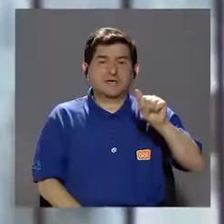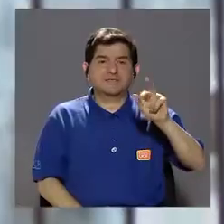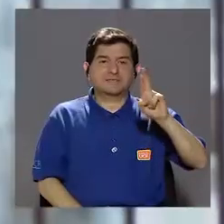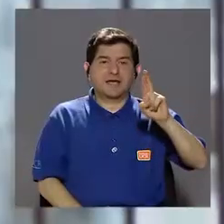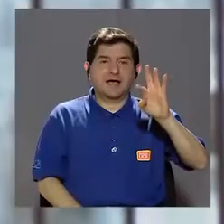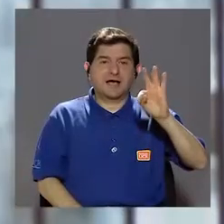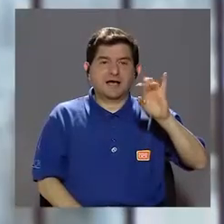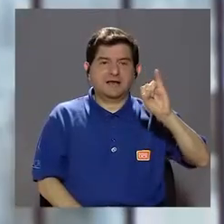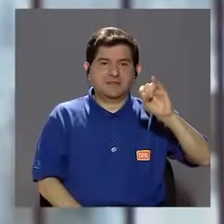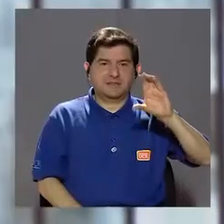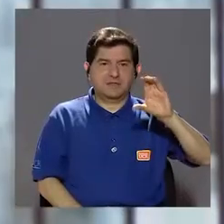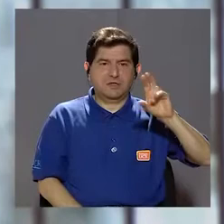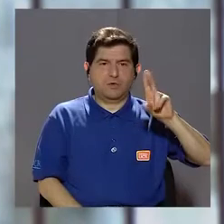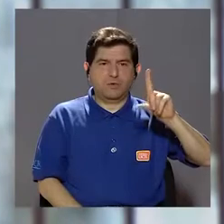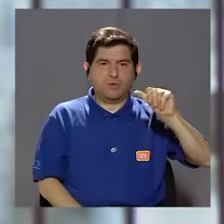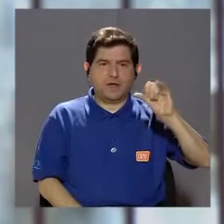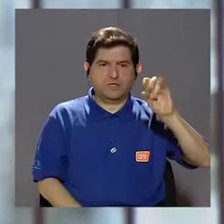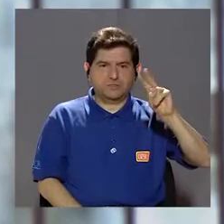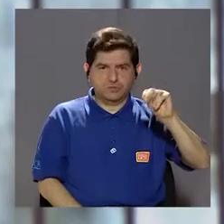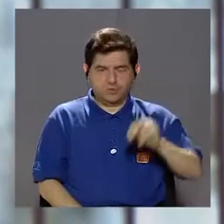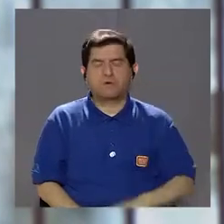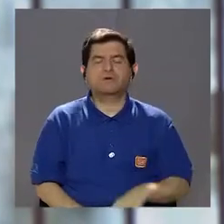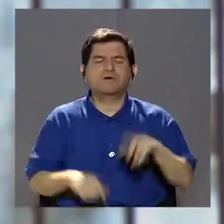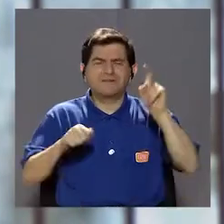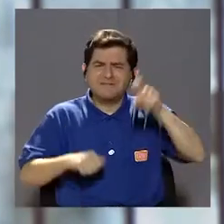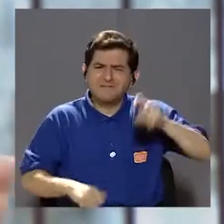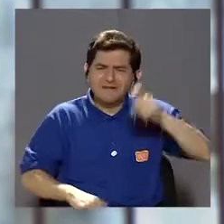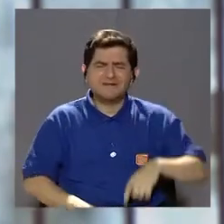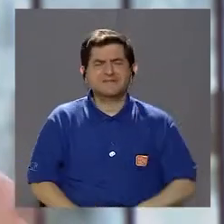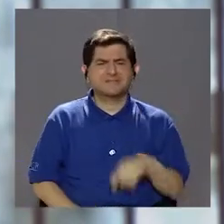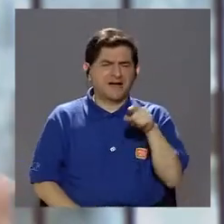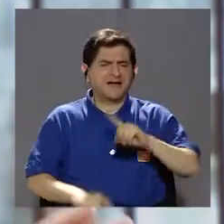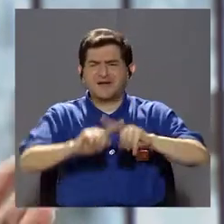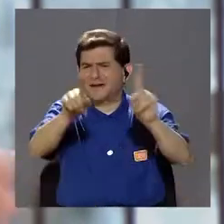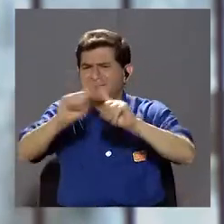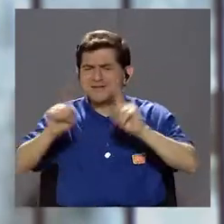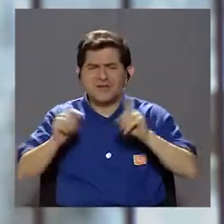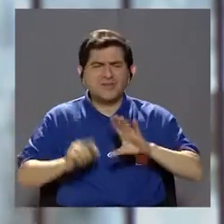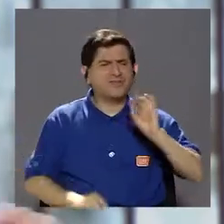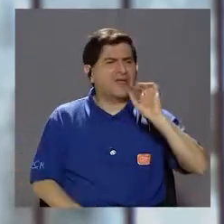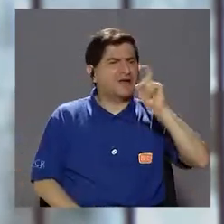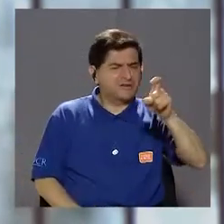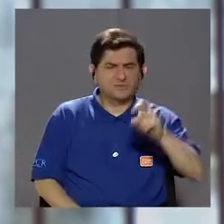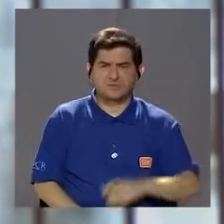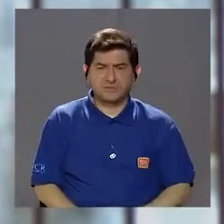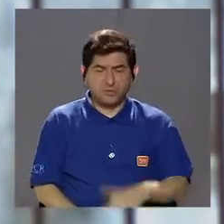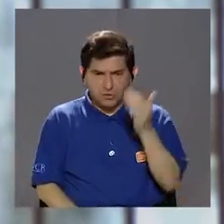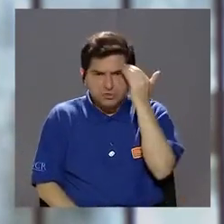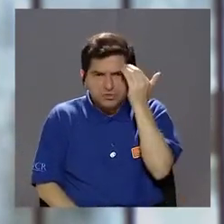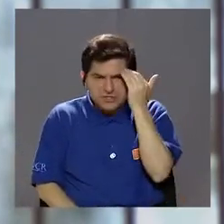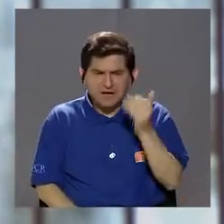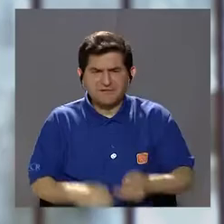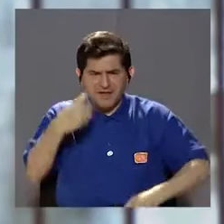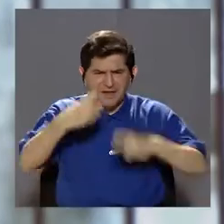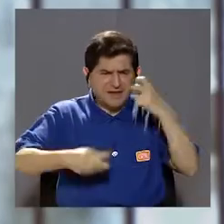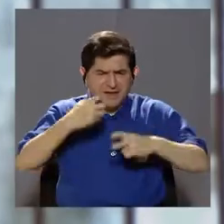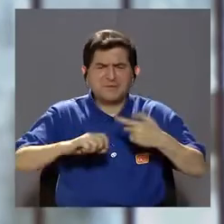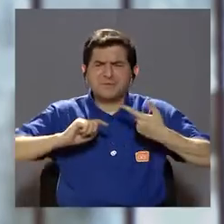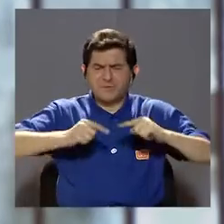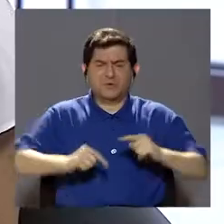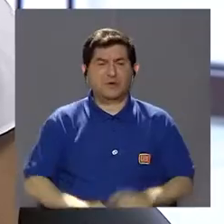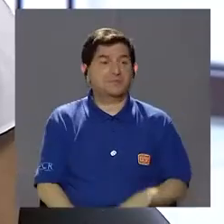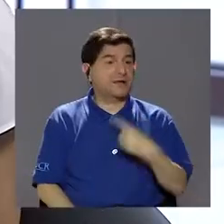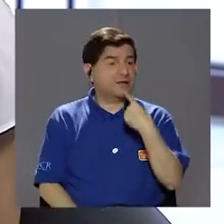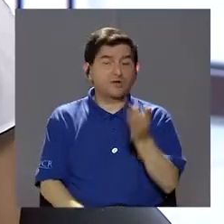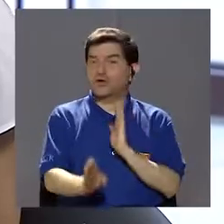tibostragalina, hay que comenzar a hacer diferentes diagnósticos diferenciales para saber por qué es el